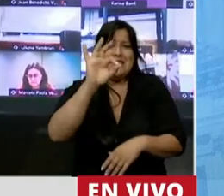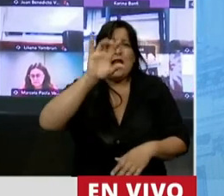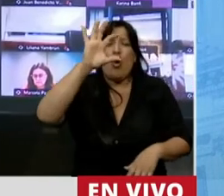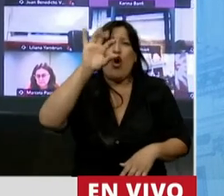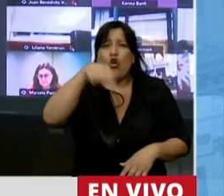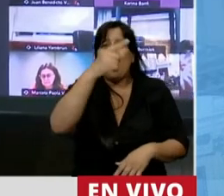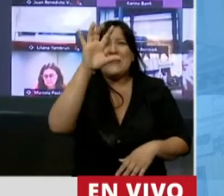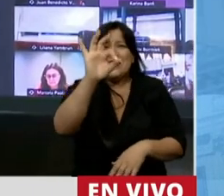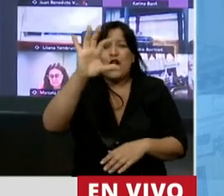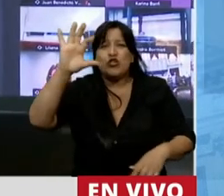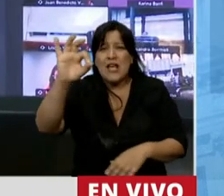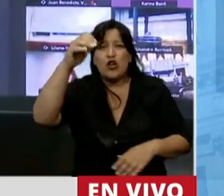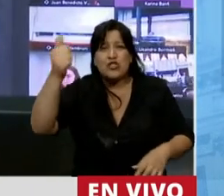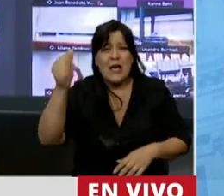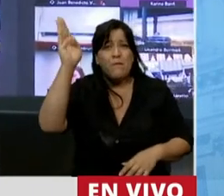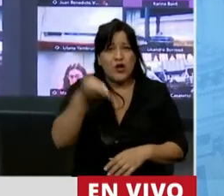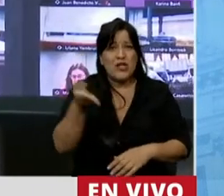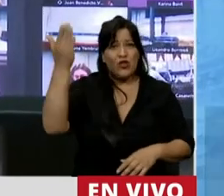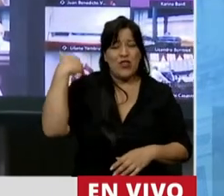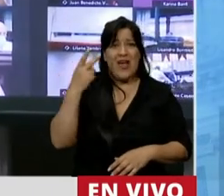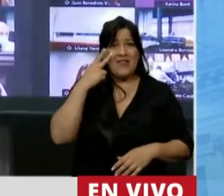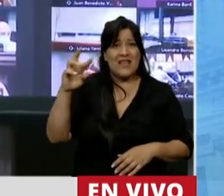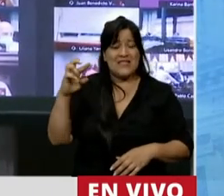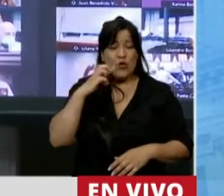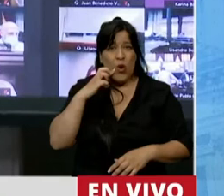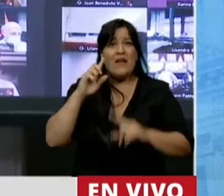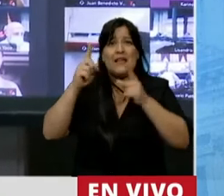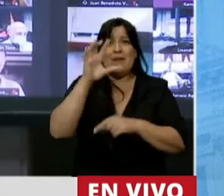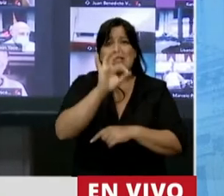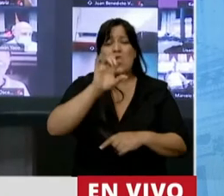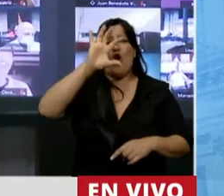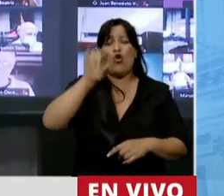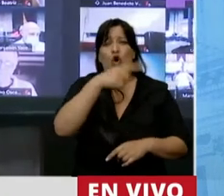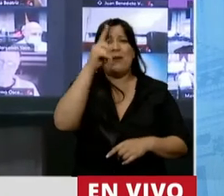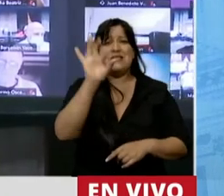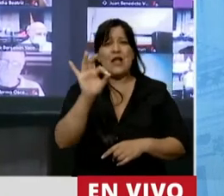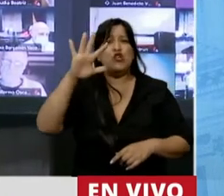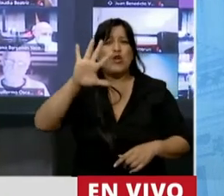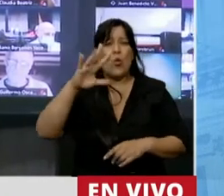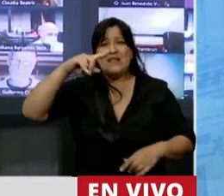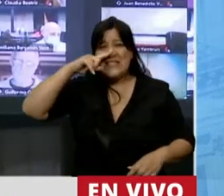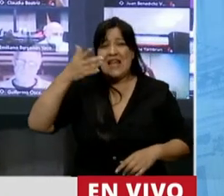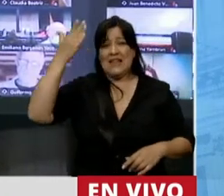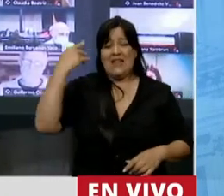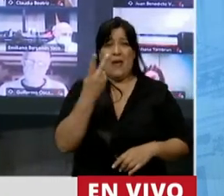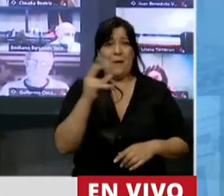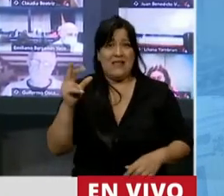,06% del 2019 e incluso el 0,057% del 2020.